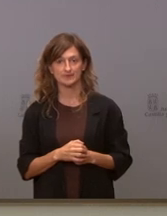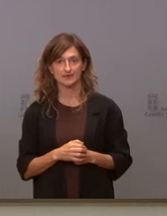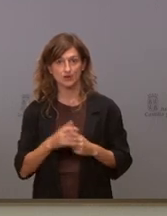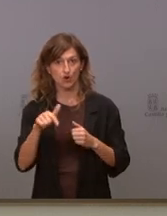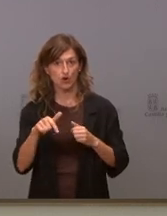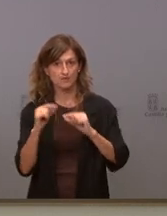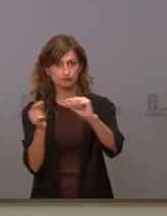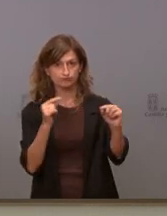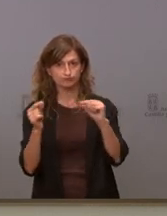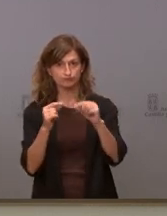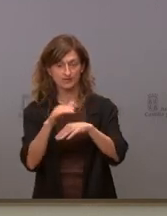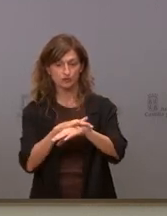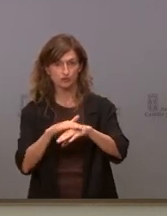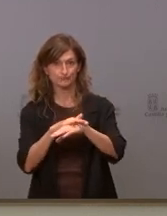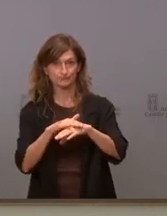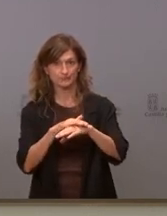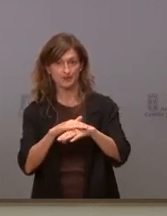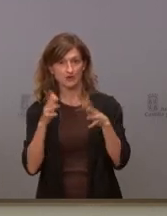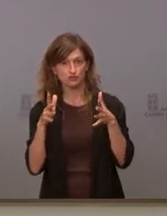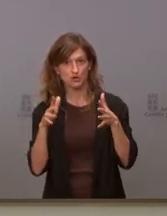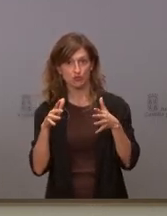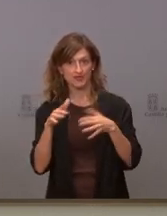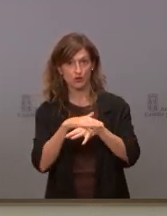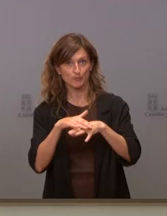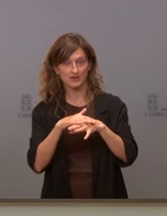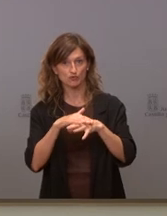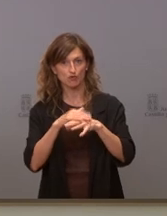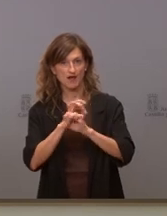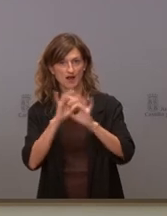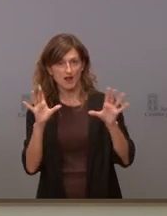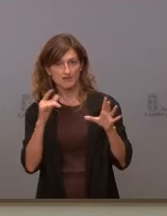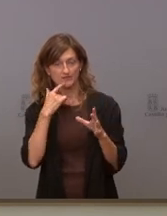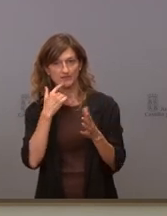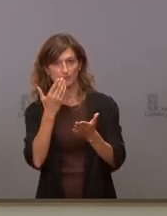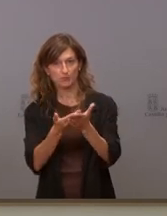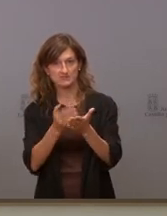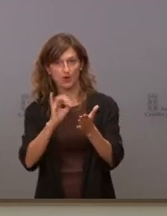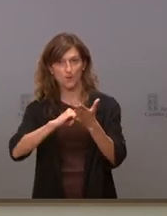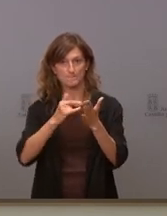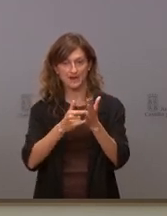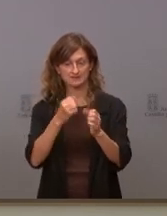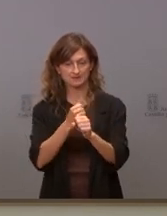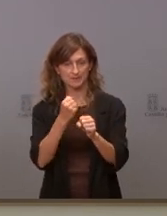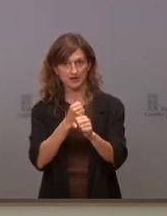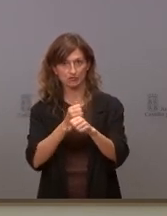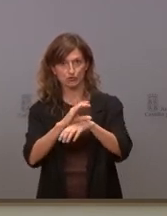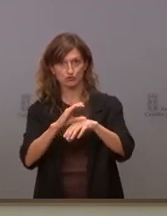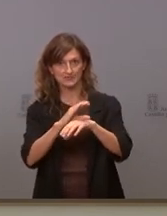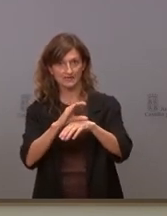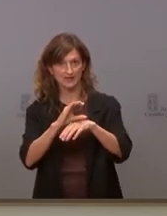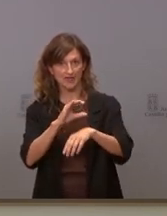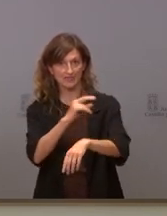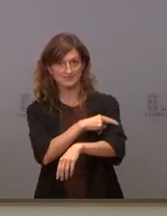que han tenido hoy en el Consejo de Gobierno sobre la propuesta o la planificación en la que está trabajando la Consejería de